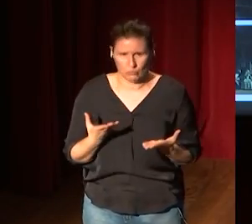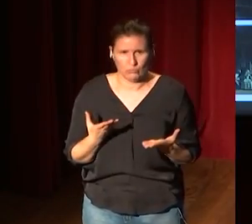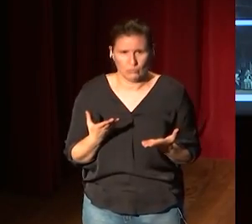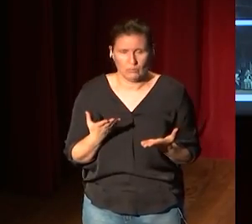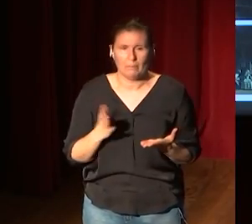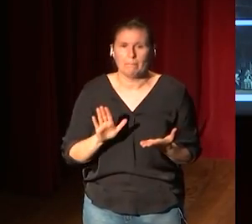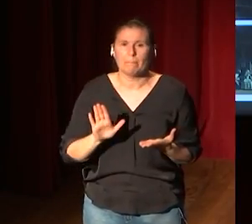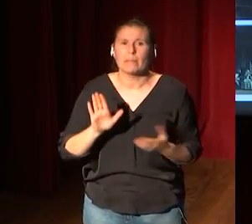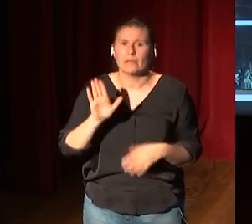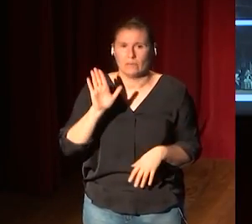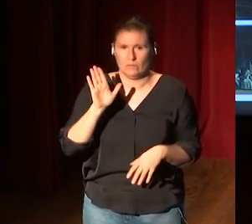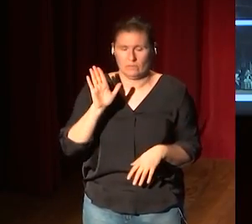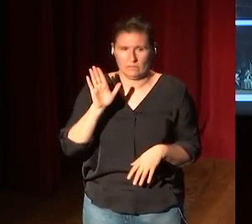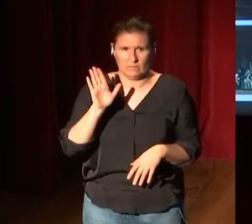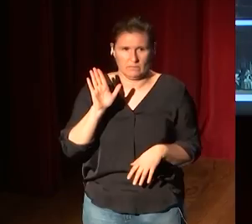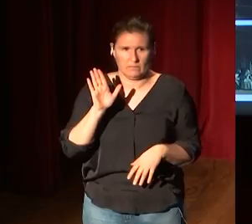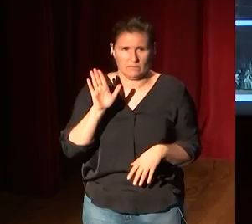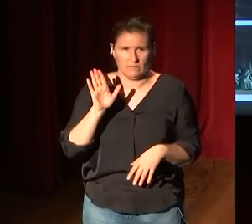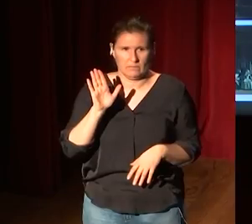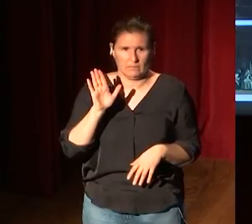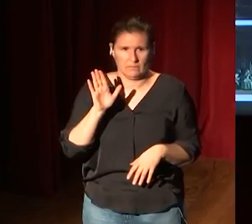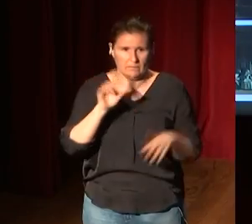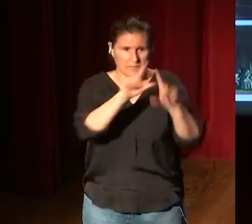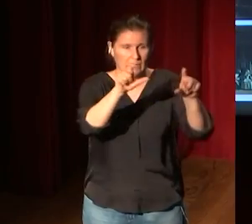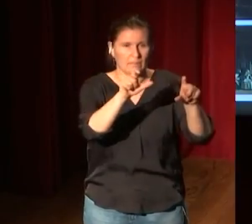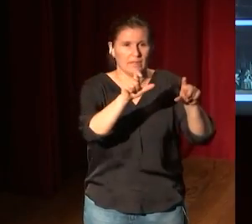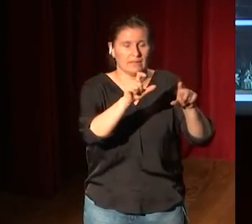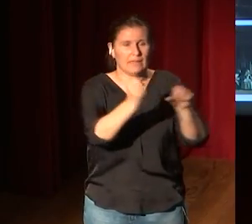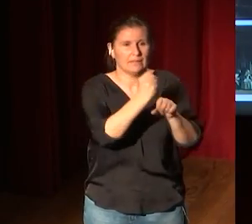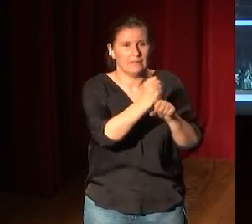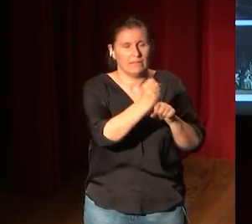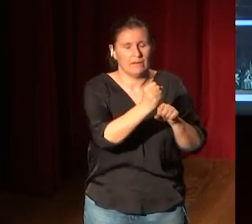pero es que lo hacen mejor que nosotros incluso